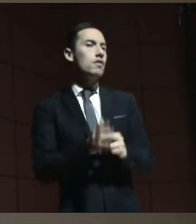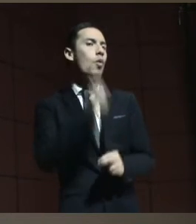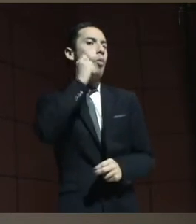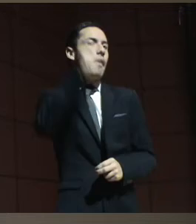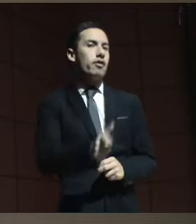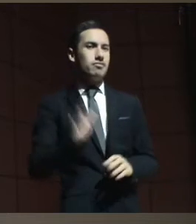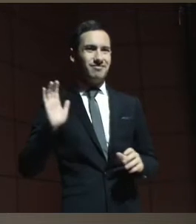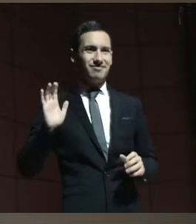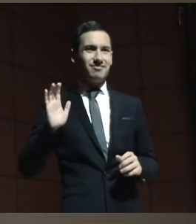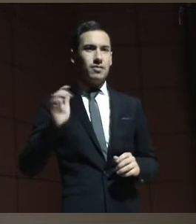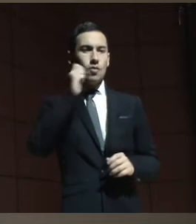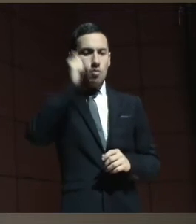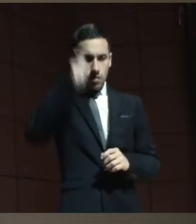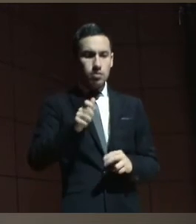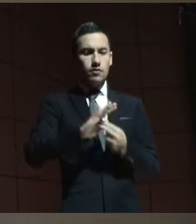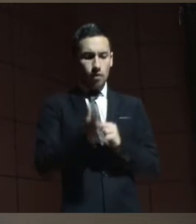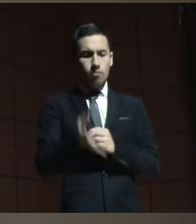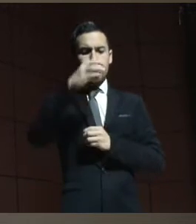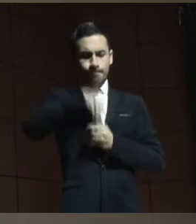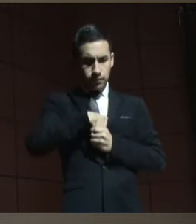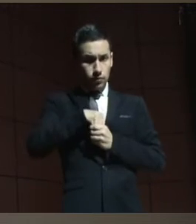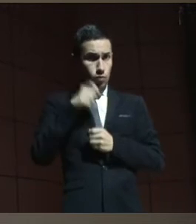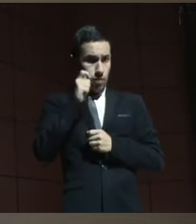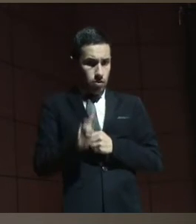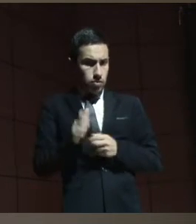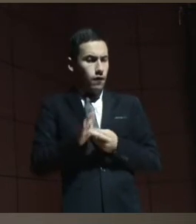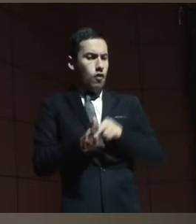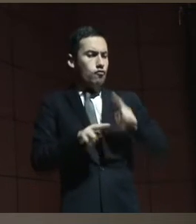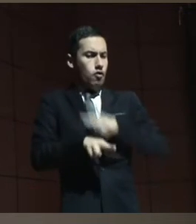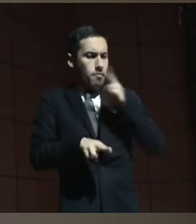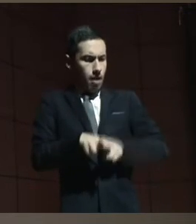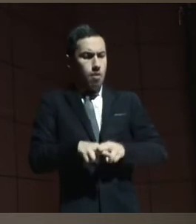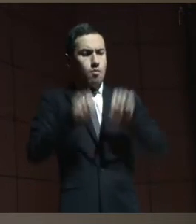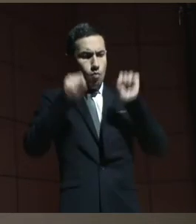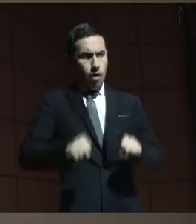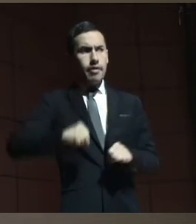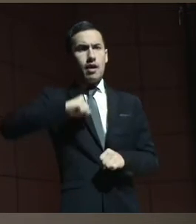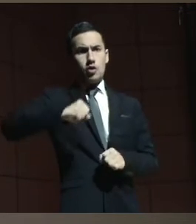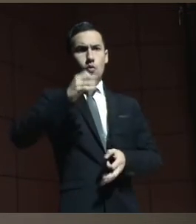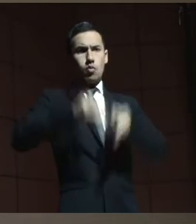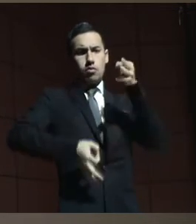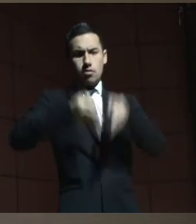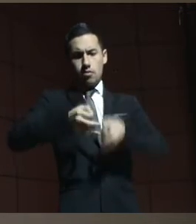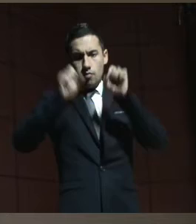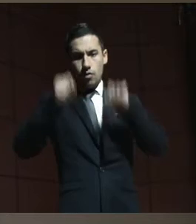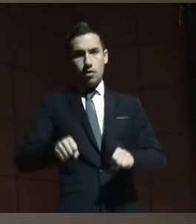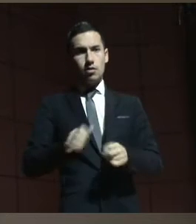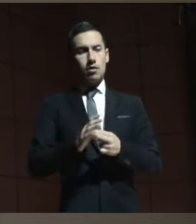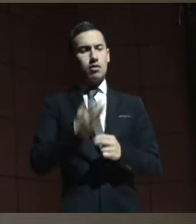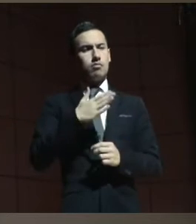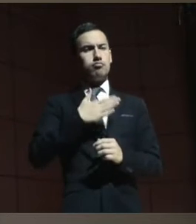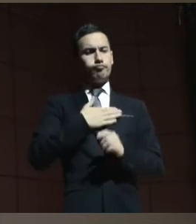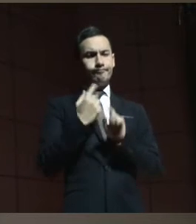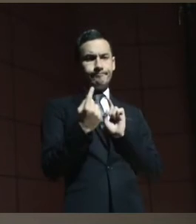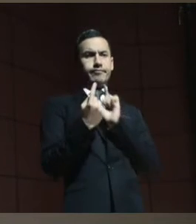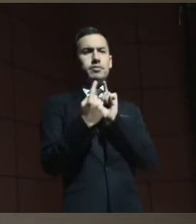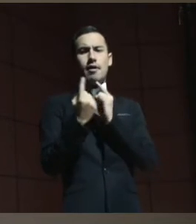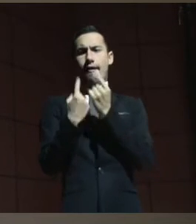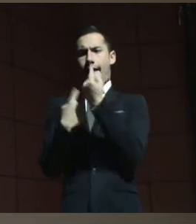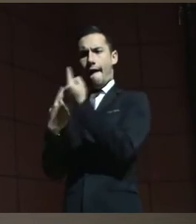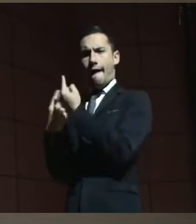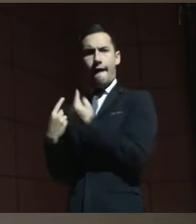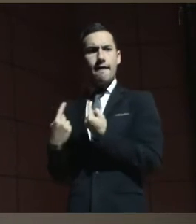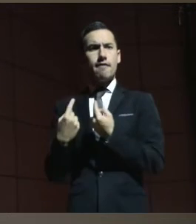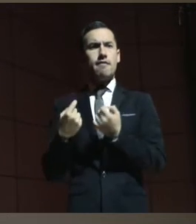por tener esta condición humana de interpelarnos ante nosotros mismos y entre nosotros mismos